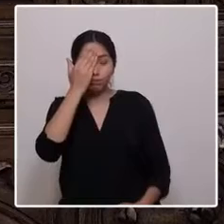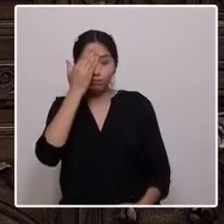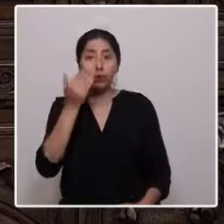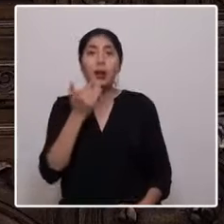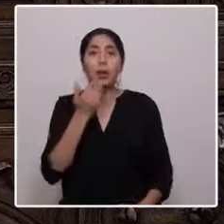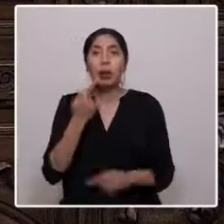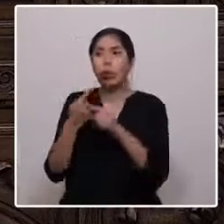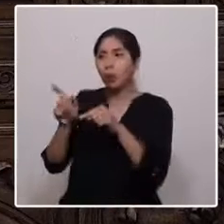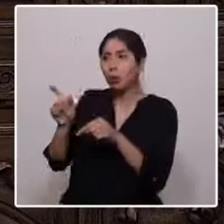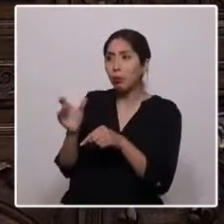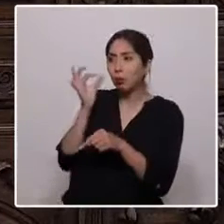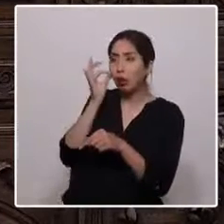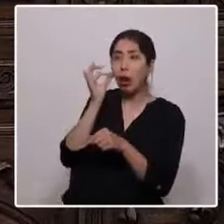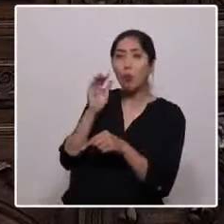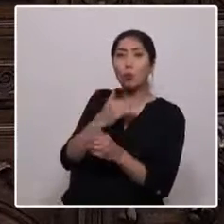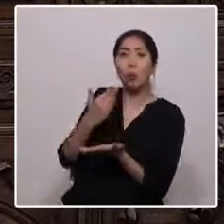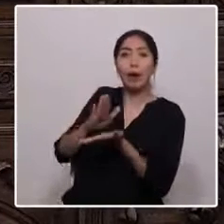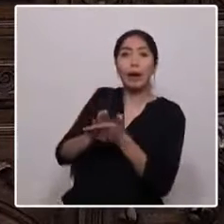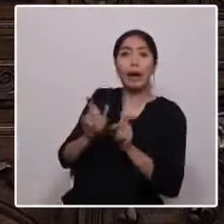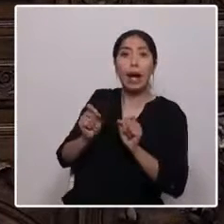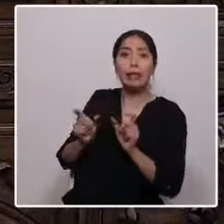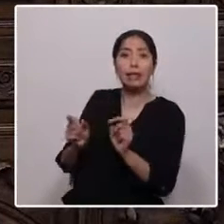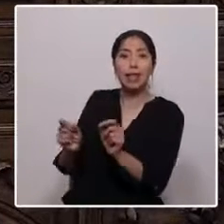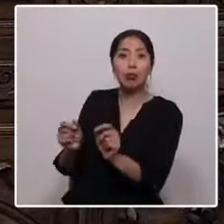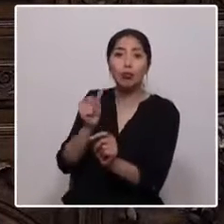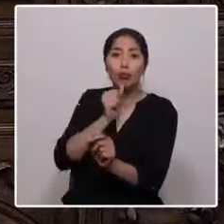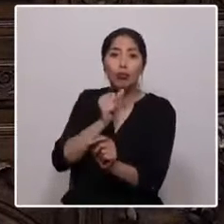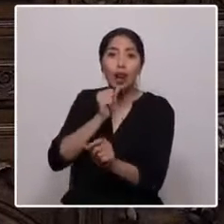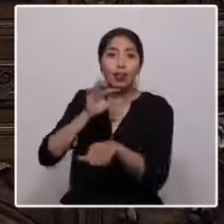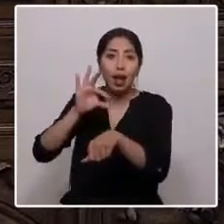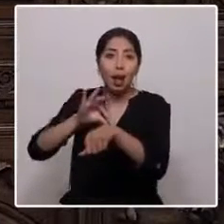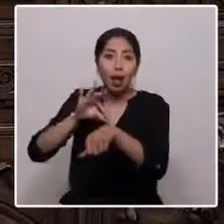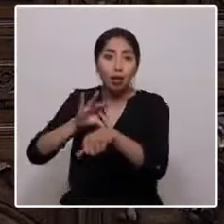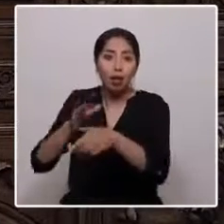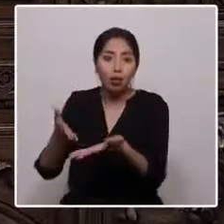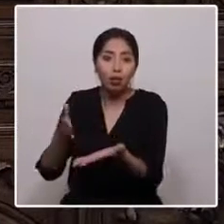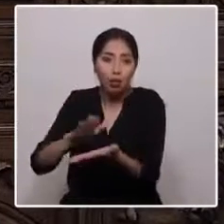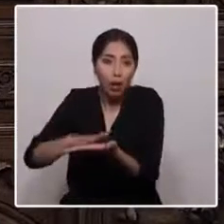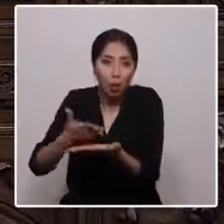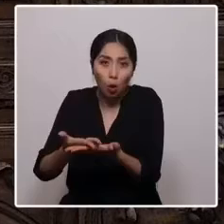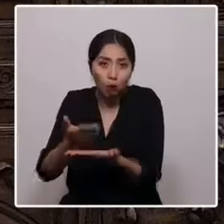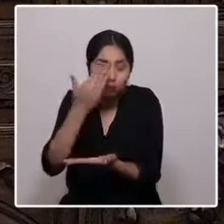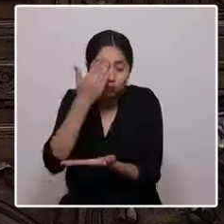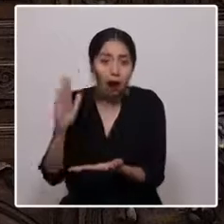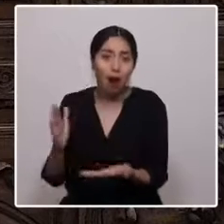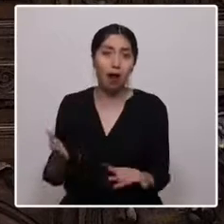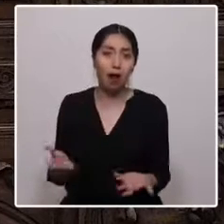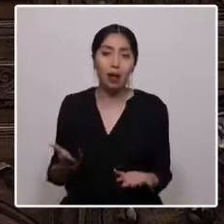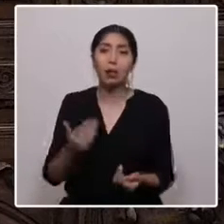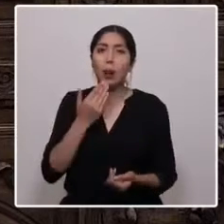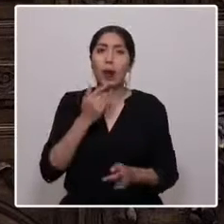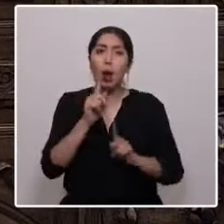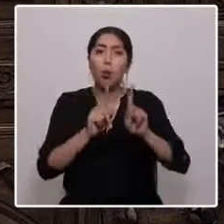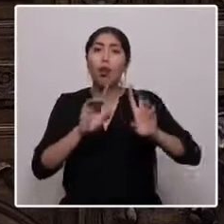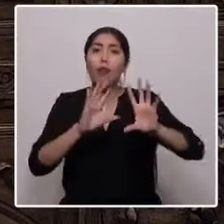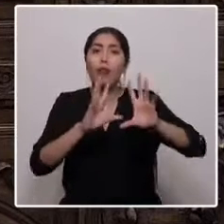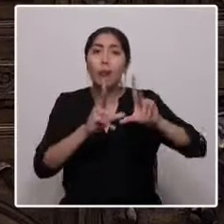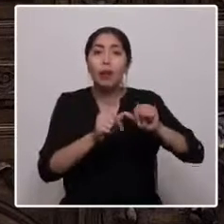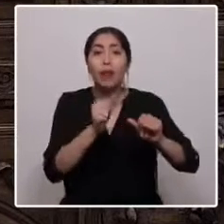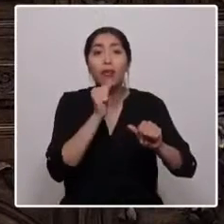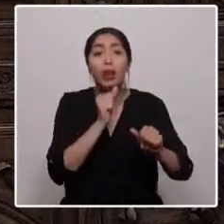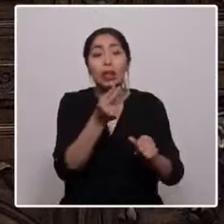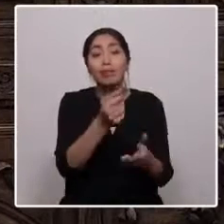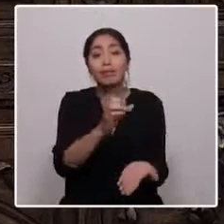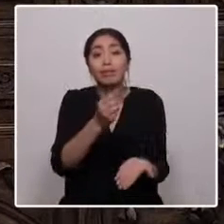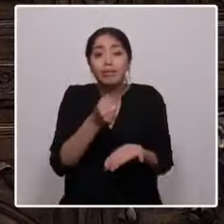de cáncer por falta de un tratamiento médico oportuno. Fui testigo de cómo familias enteras, por falta de subsidios para construir una casa en